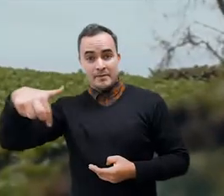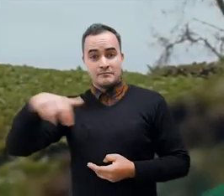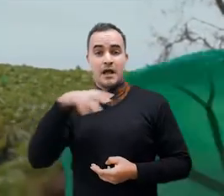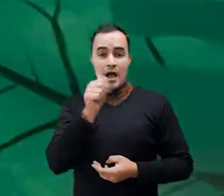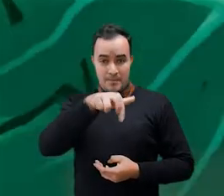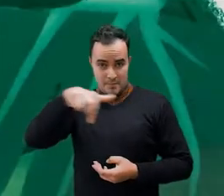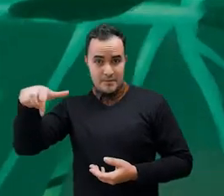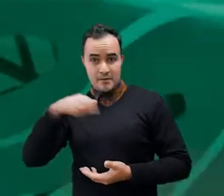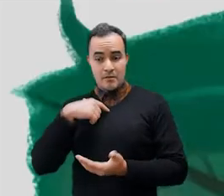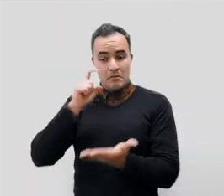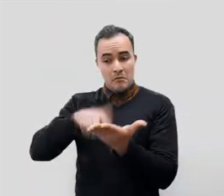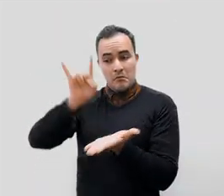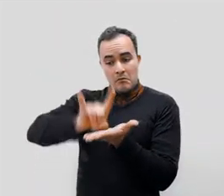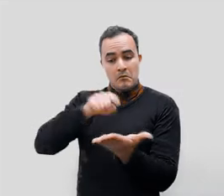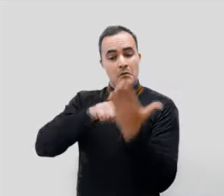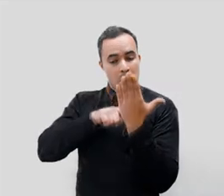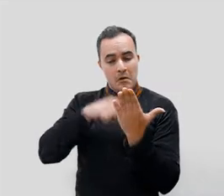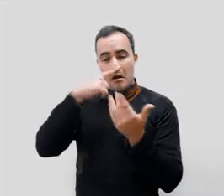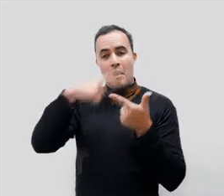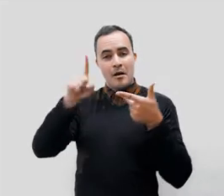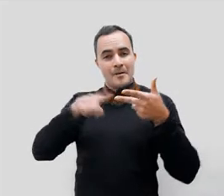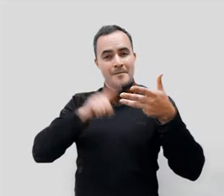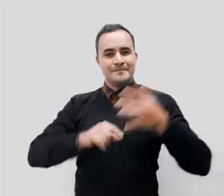permitirá interactuar a los usuarios.